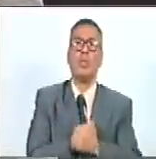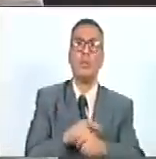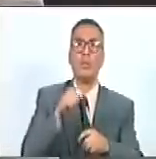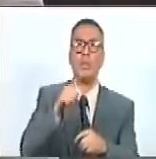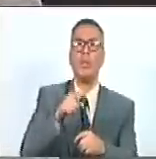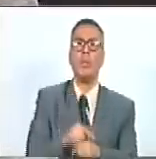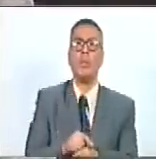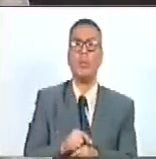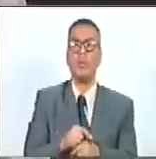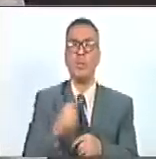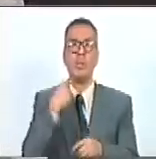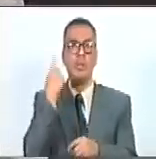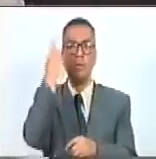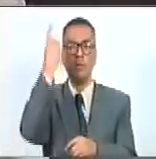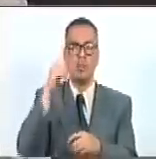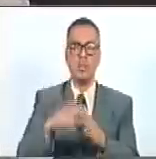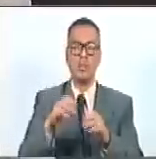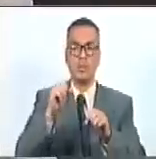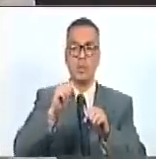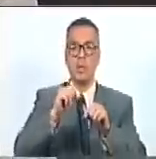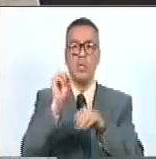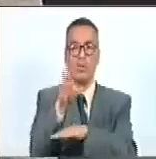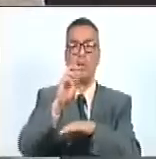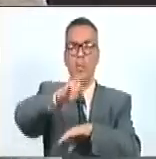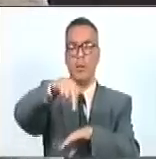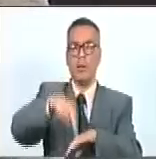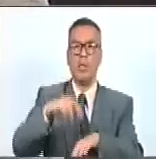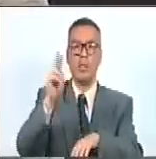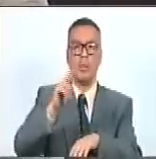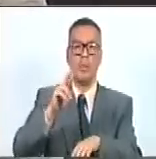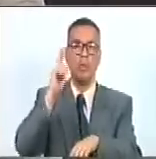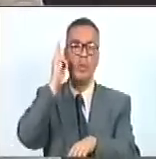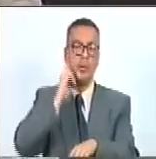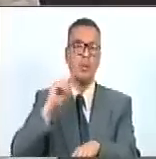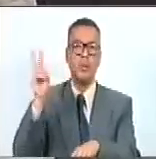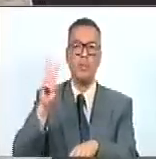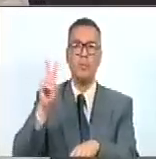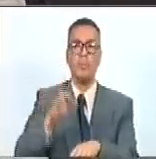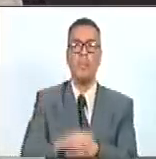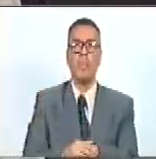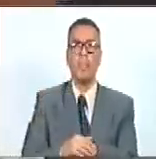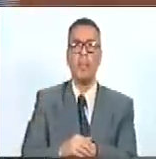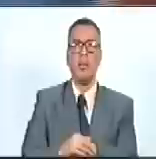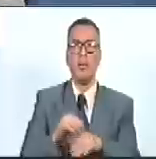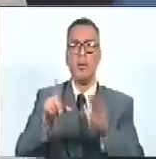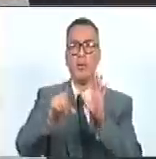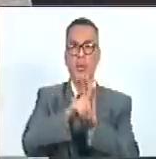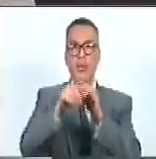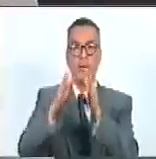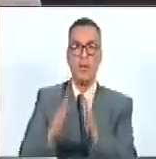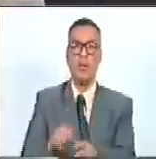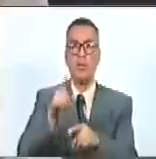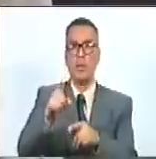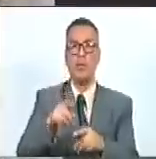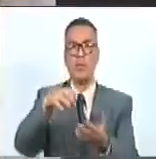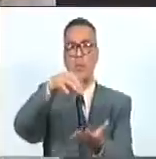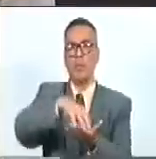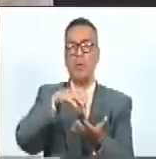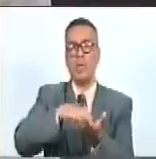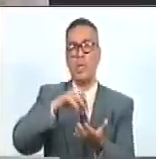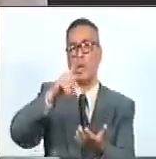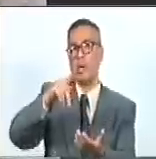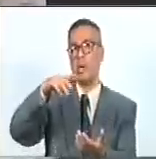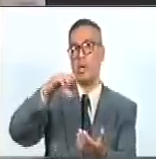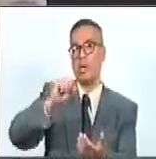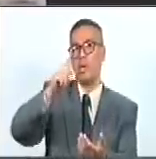exitosa Asamblea Nacional de la República Bolivariana de Venezuela y legisladores del Estado de